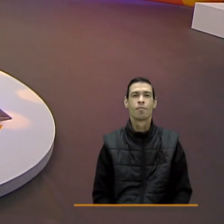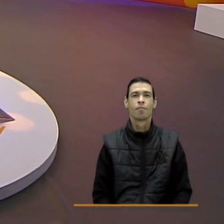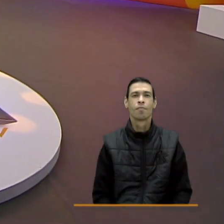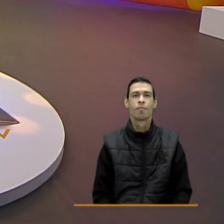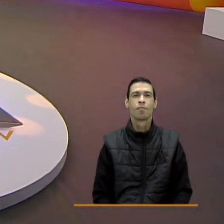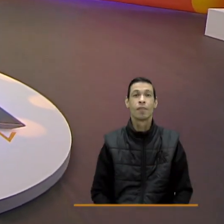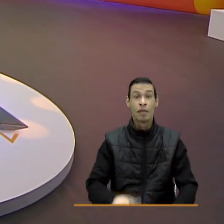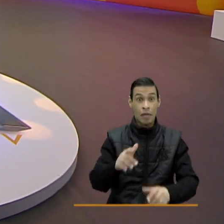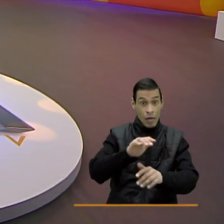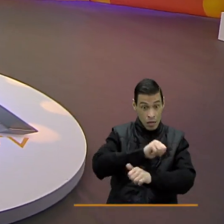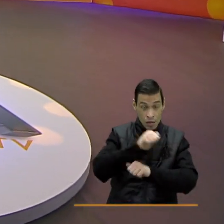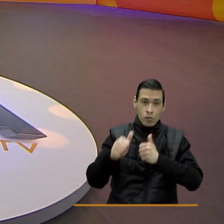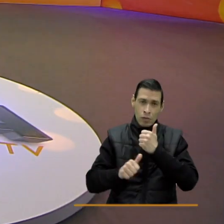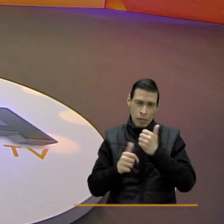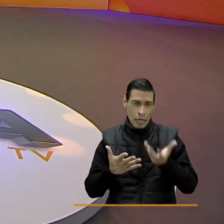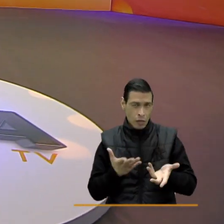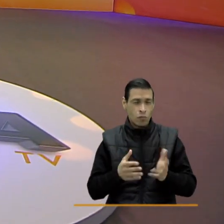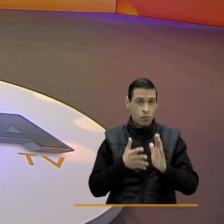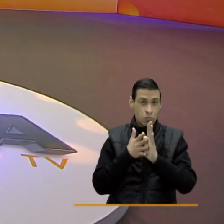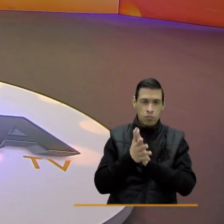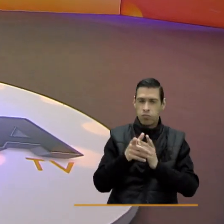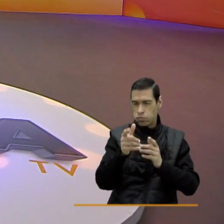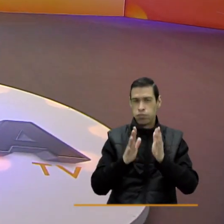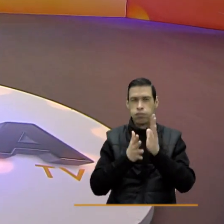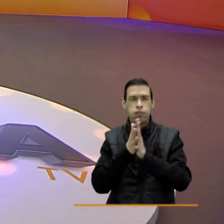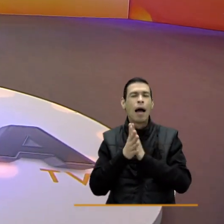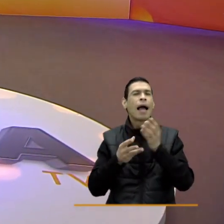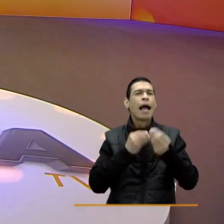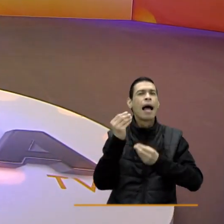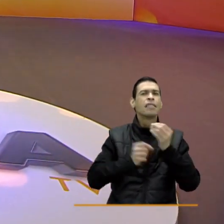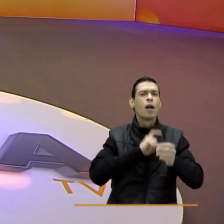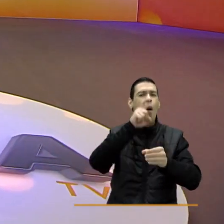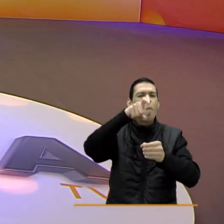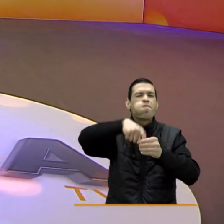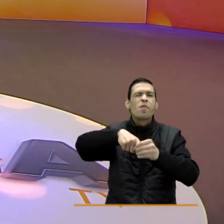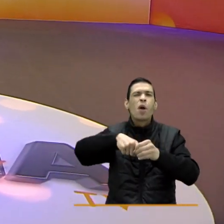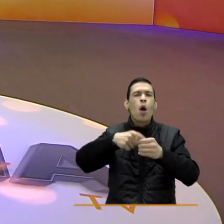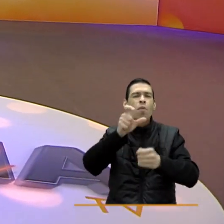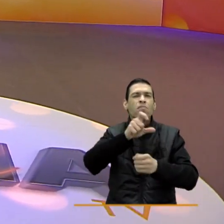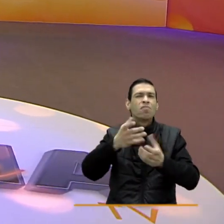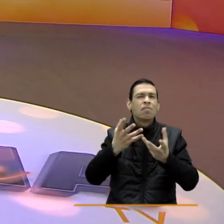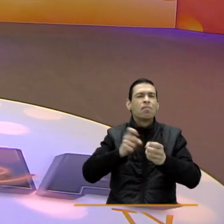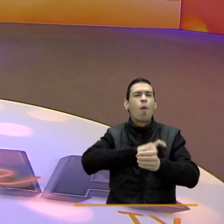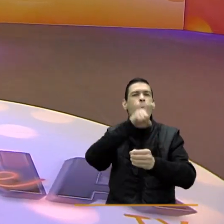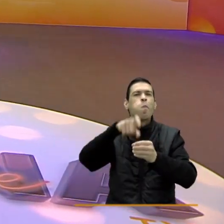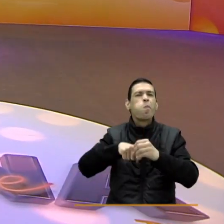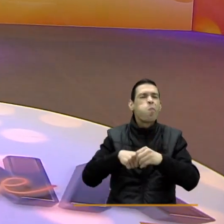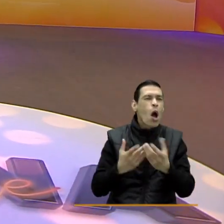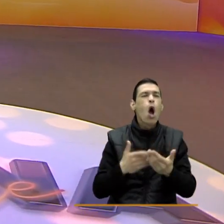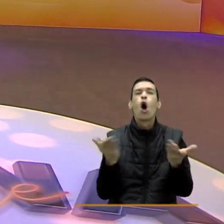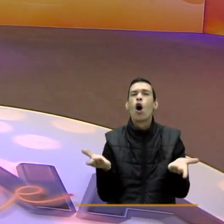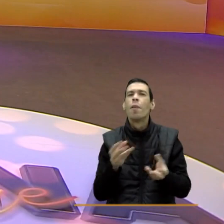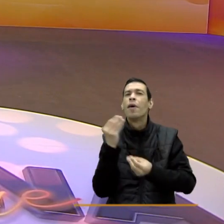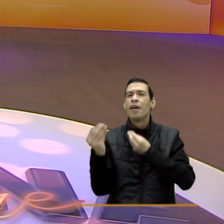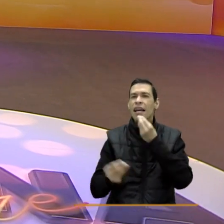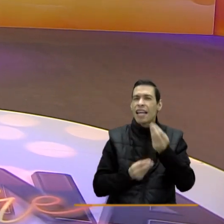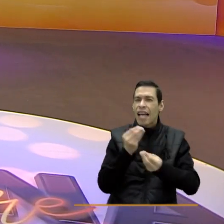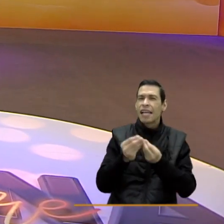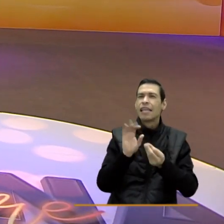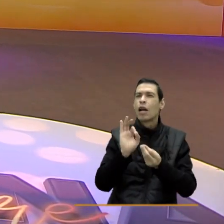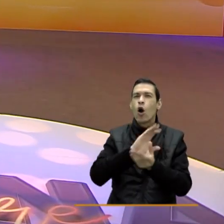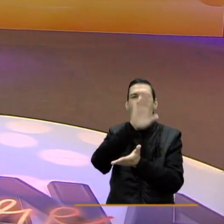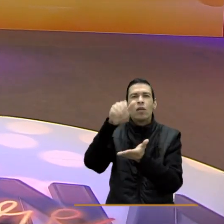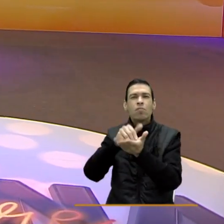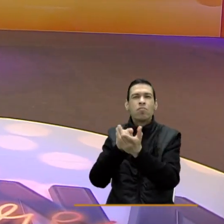Para finalizar subdirector Jaime cuéntenos por dónde pueden inscribirse las personas interesadas a través de qué plataforma o a qué